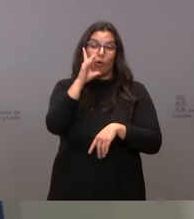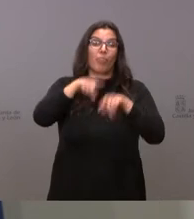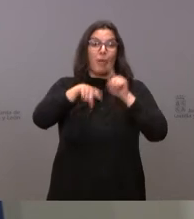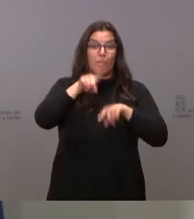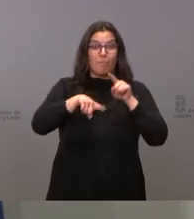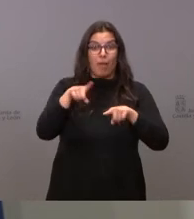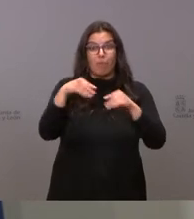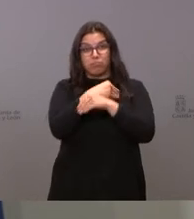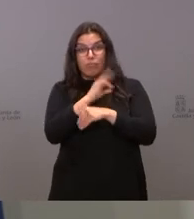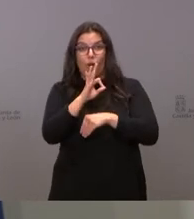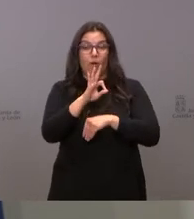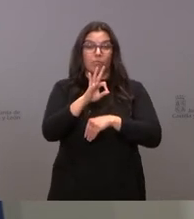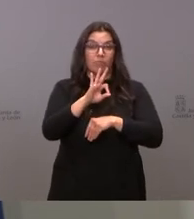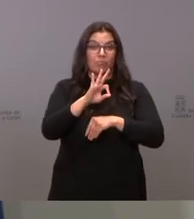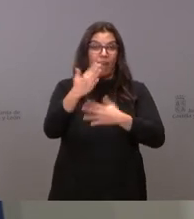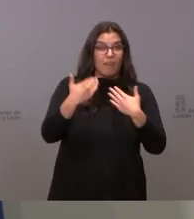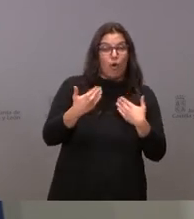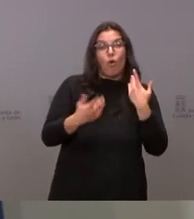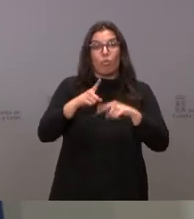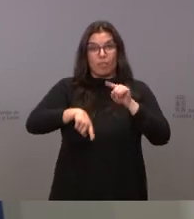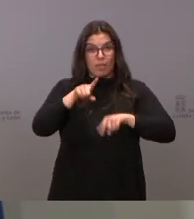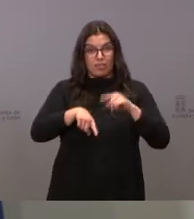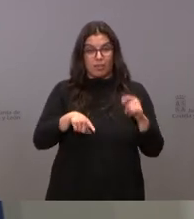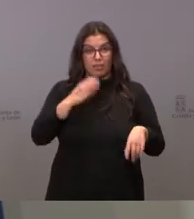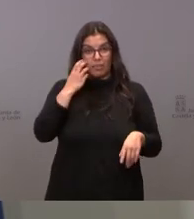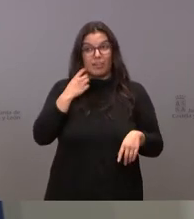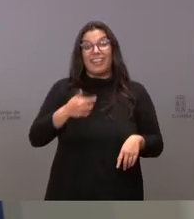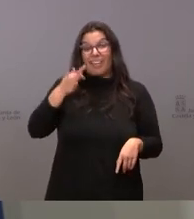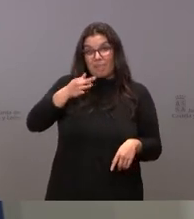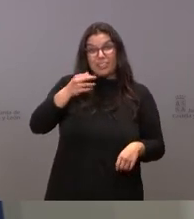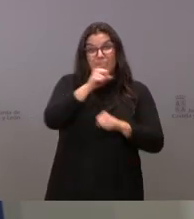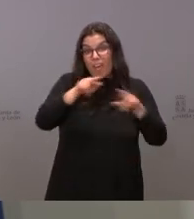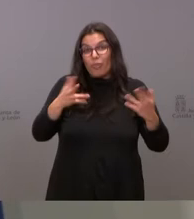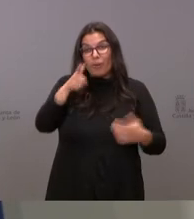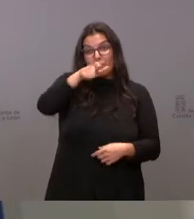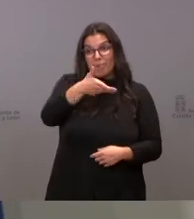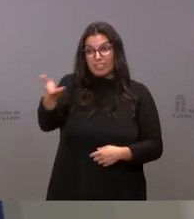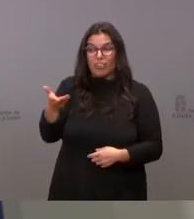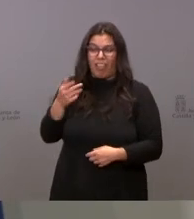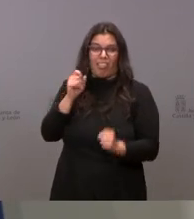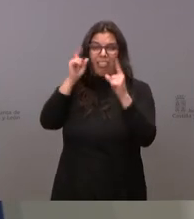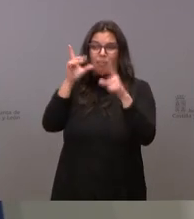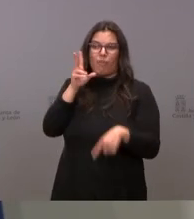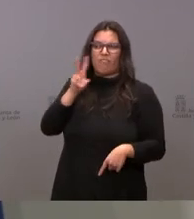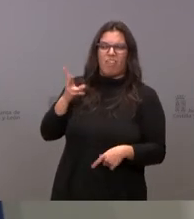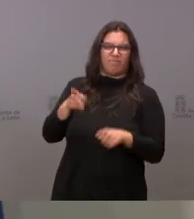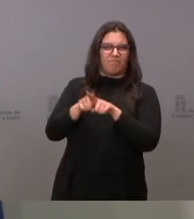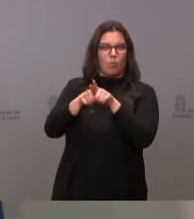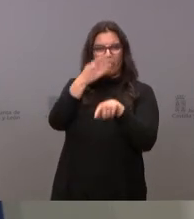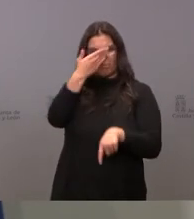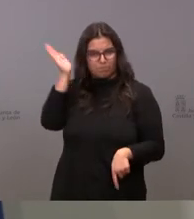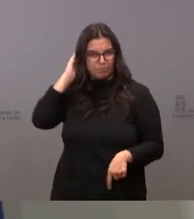es que los ciudadanos lo ven. Los ciudadanos saben del cinismo con el que los partidos políticos manejan estas situaciones.